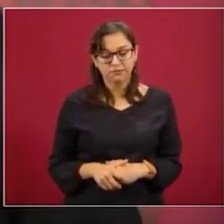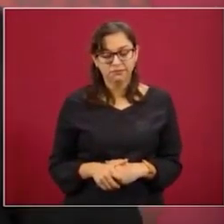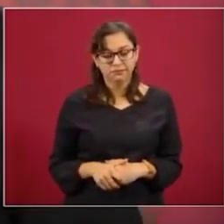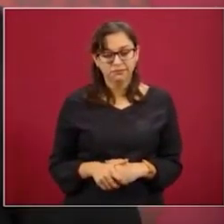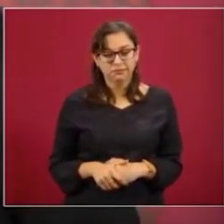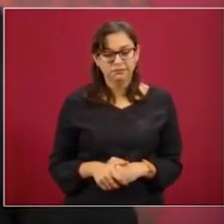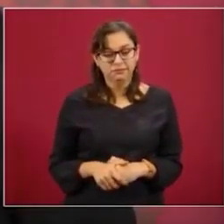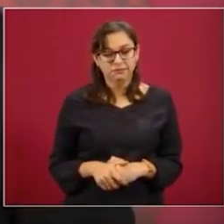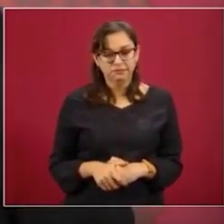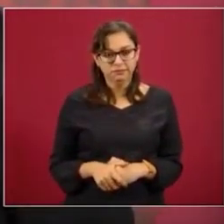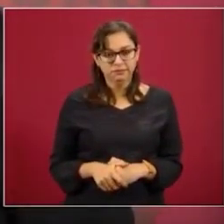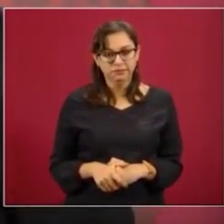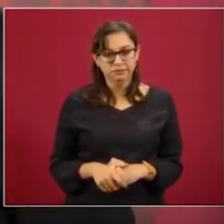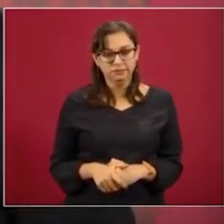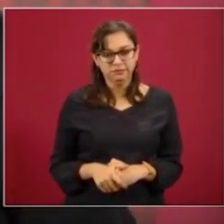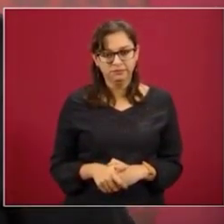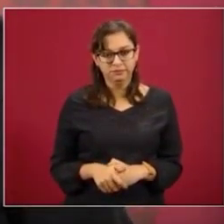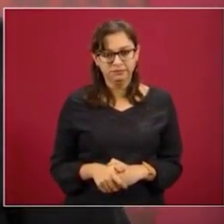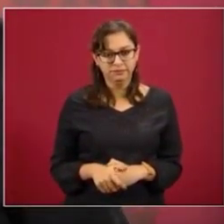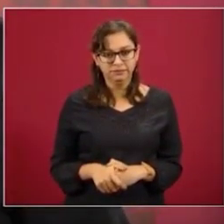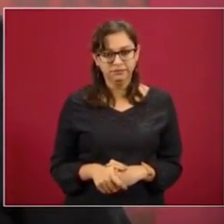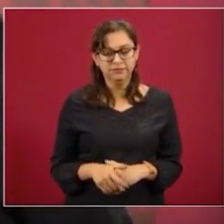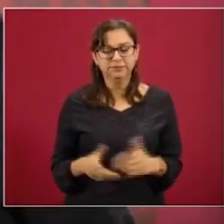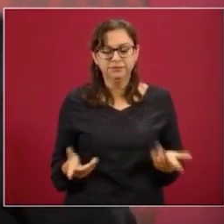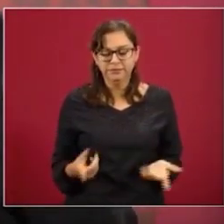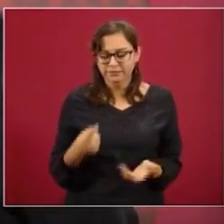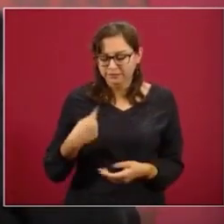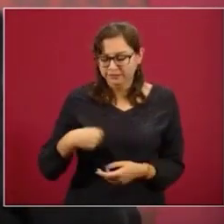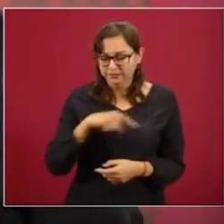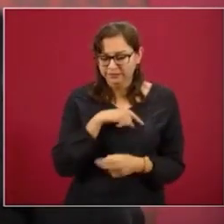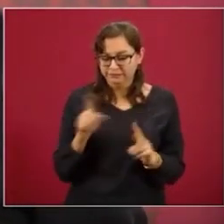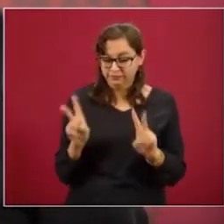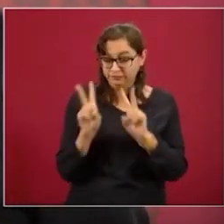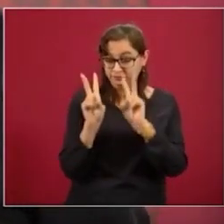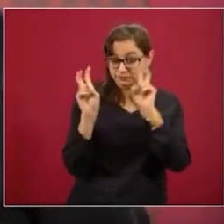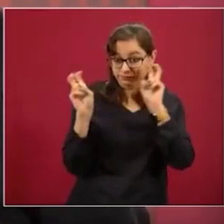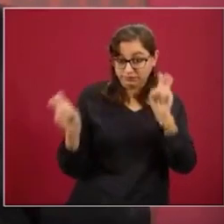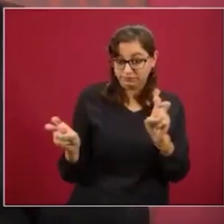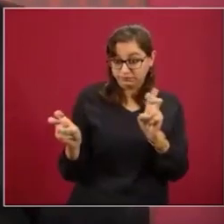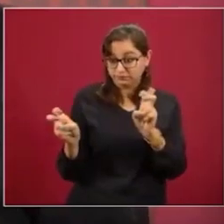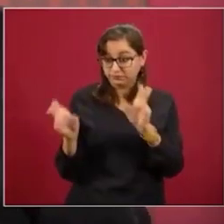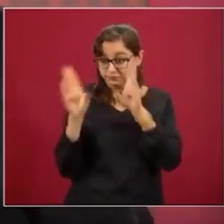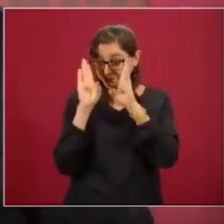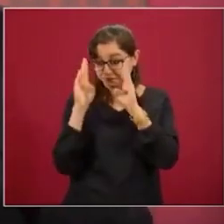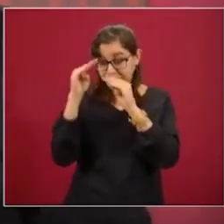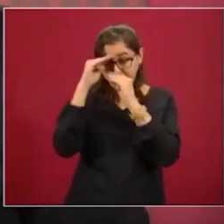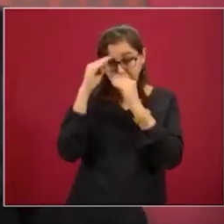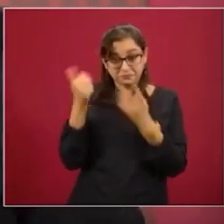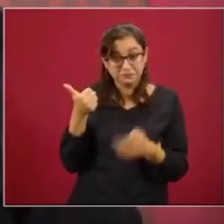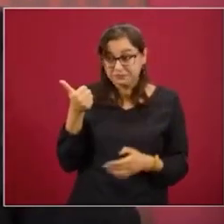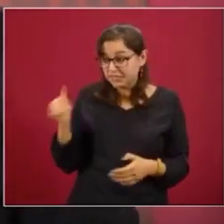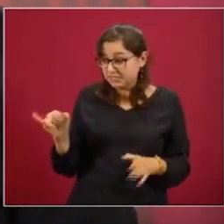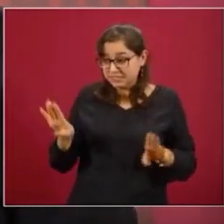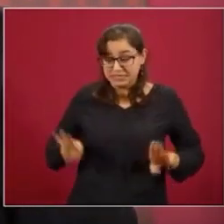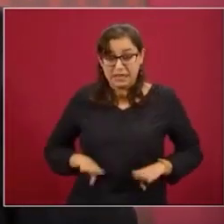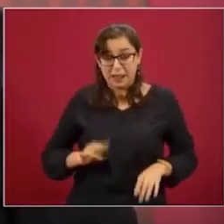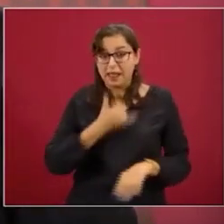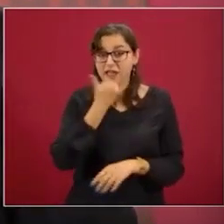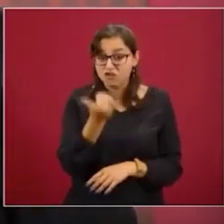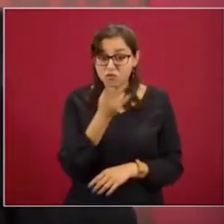de conservadurismo. Esos son conservadores,